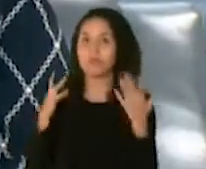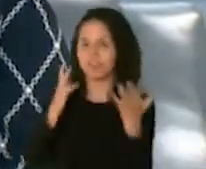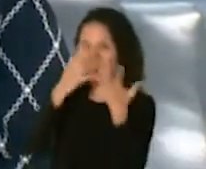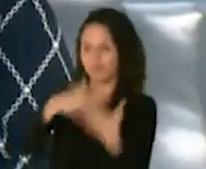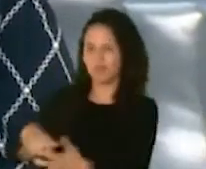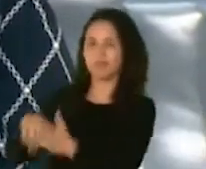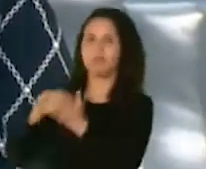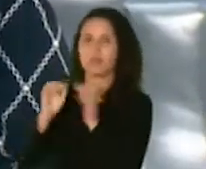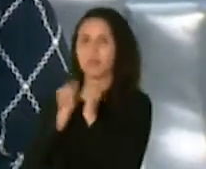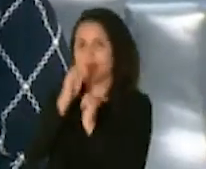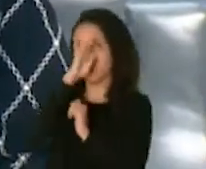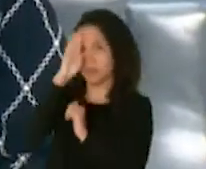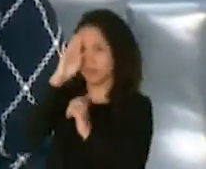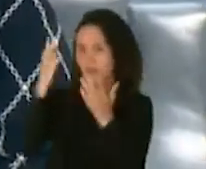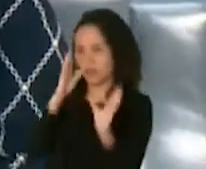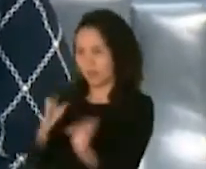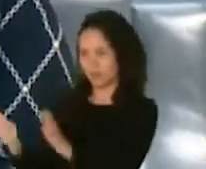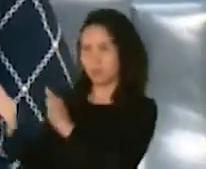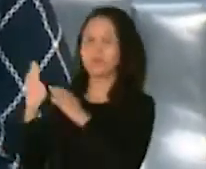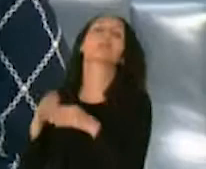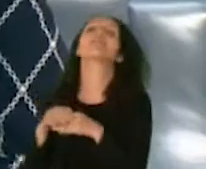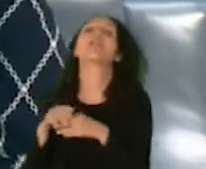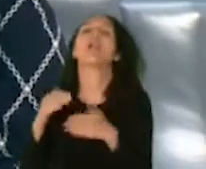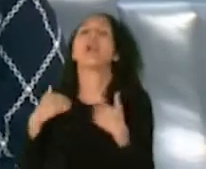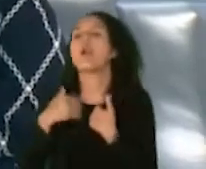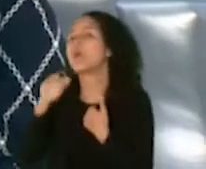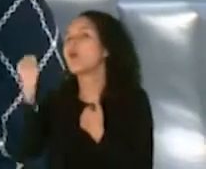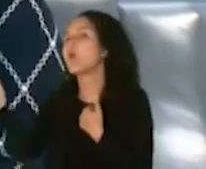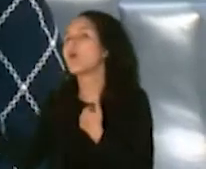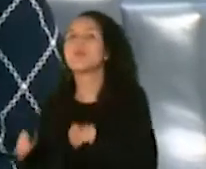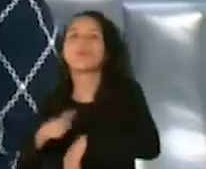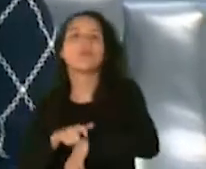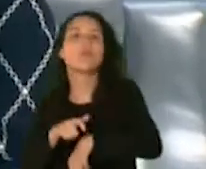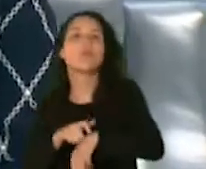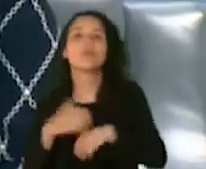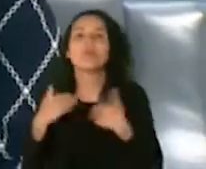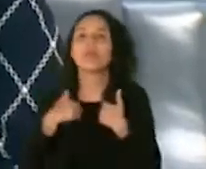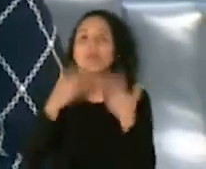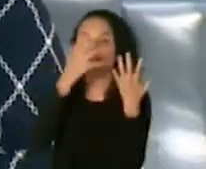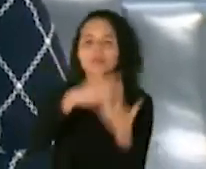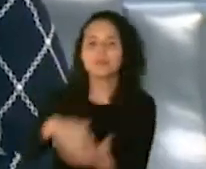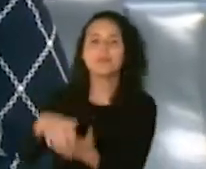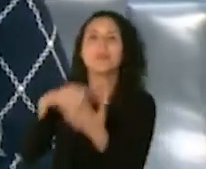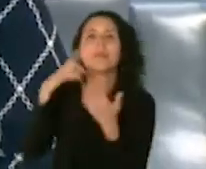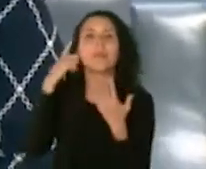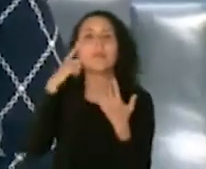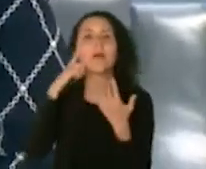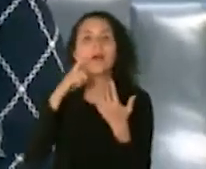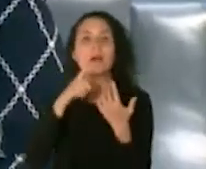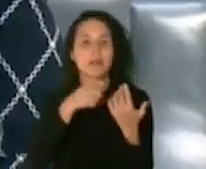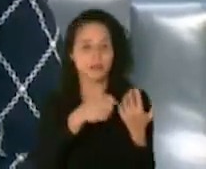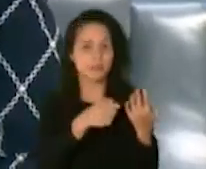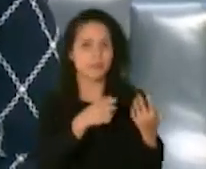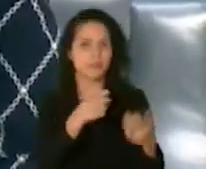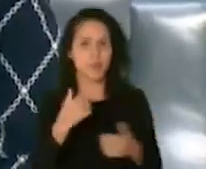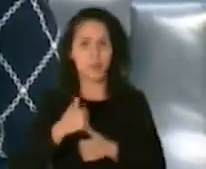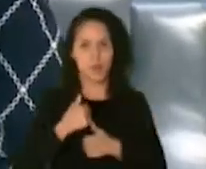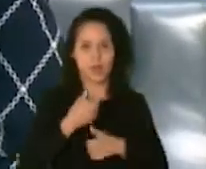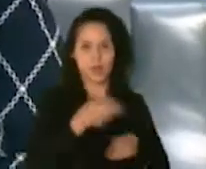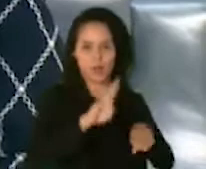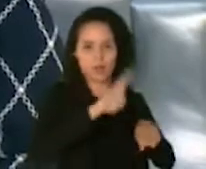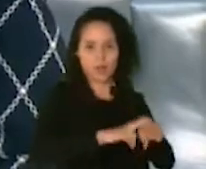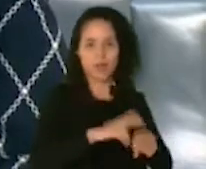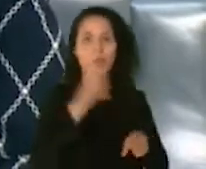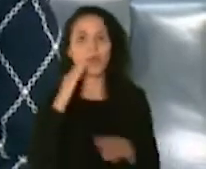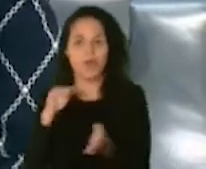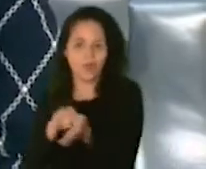planificada en los hospitales. ¿Hay otra área de logística que va a estar trabajando directamente la Guardia Nacional? Porque la doctora muy bien habló, fase